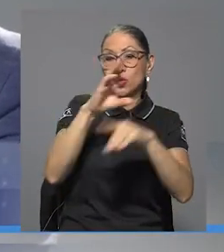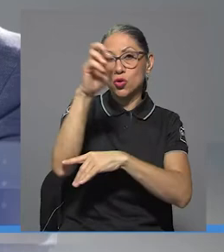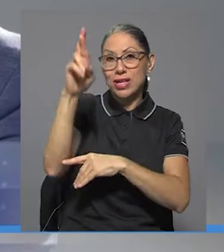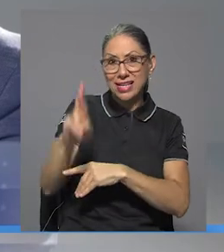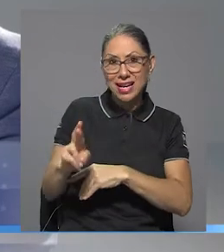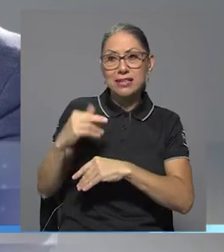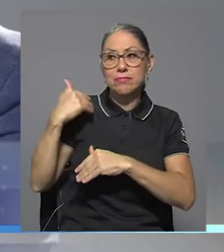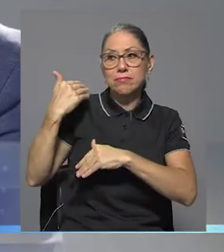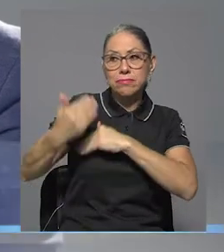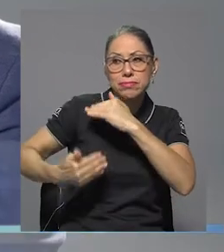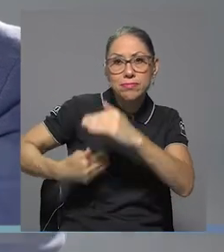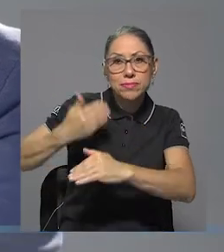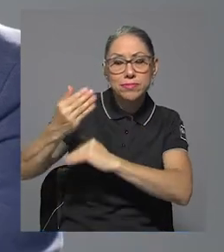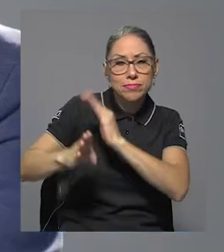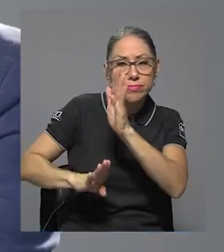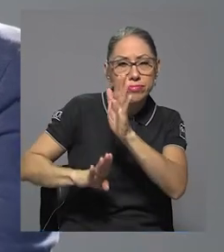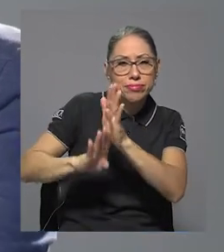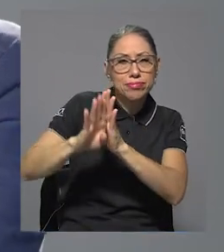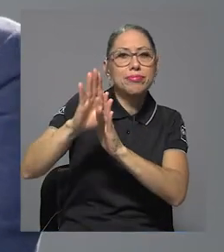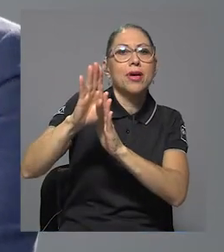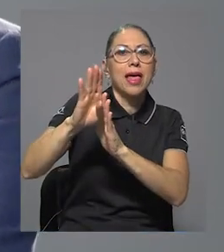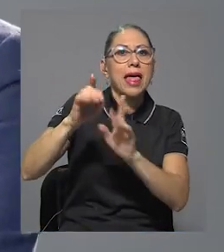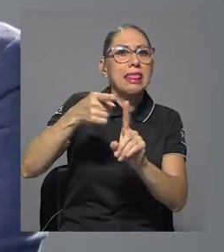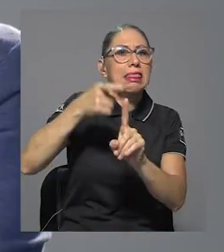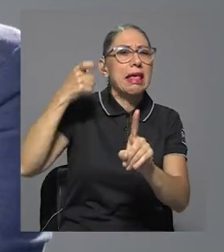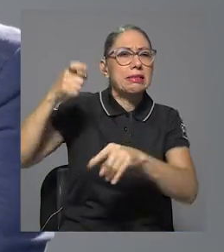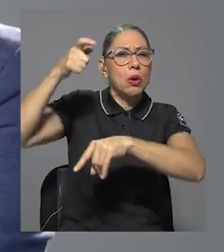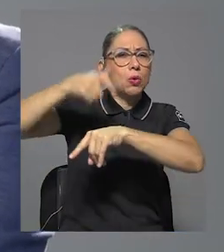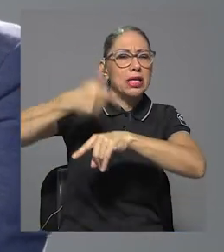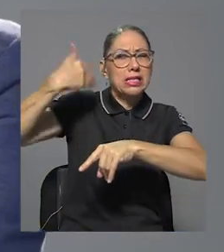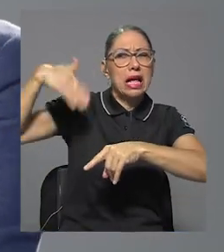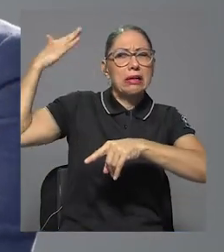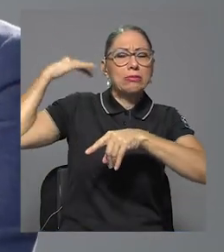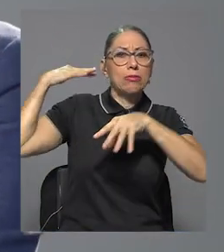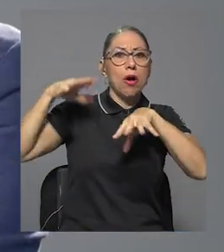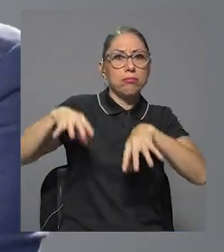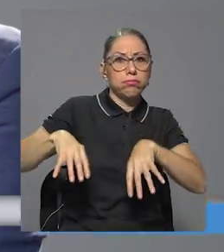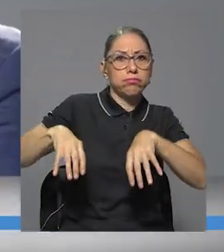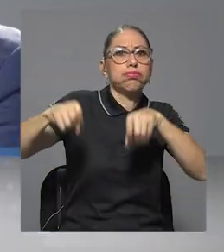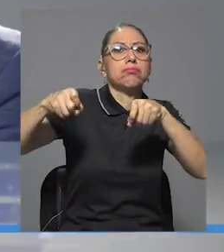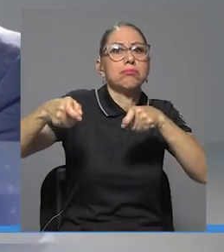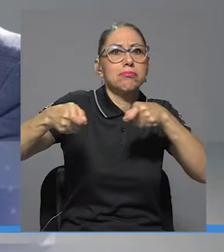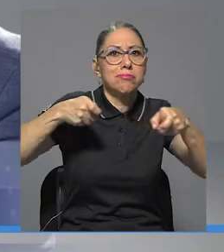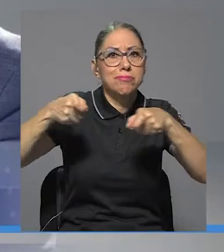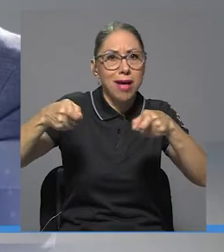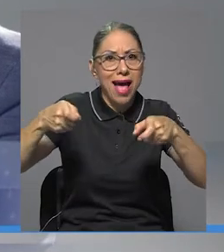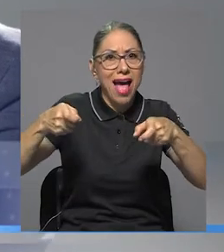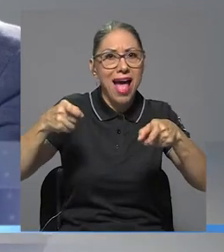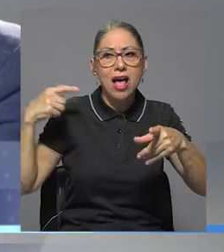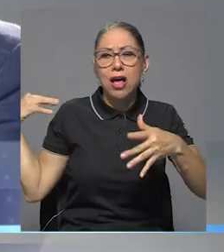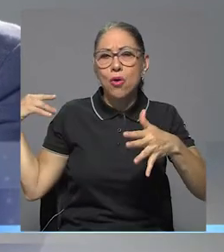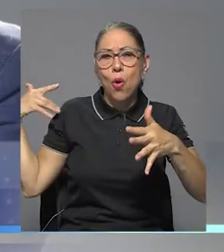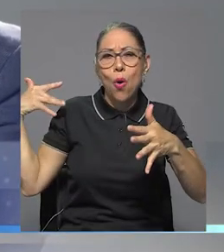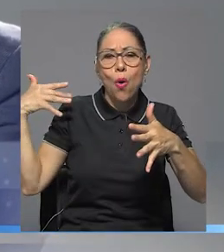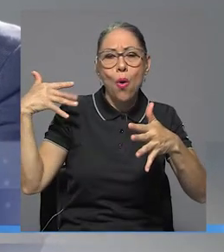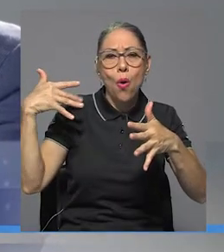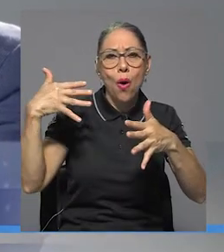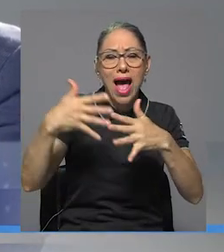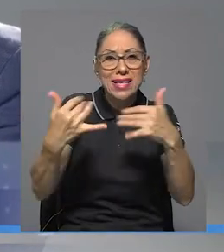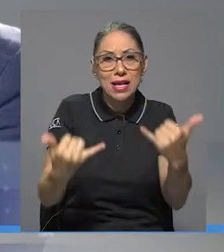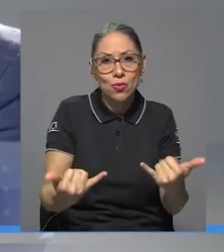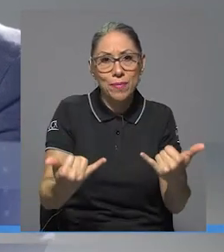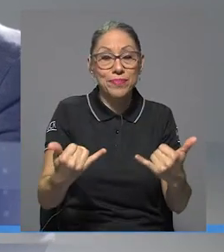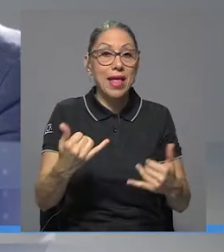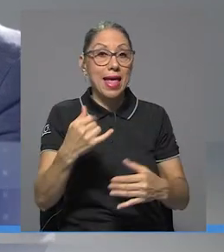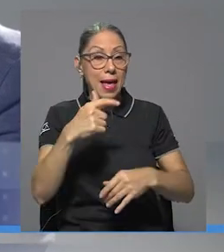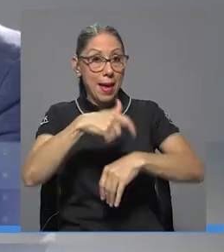evolucionado desde la conquista, el periodo colonial hasta lo que tenemos actualmente. En el